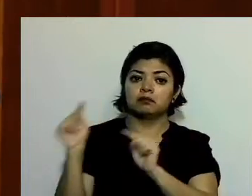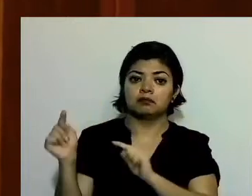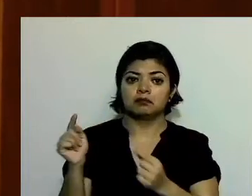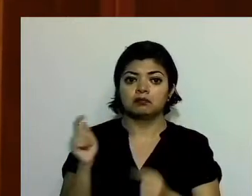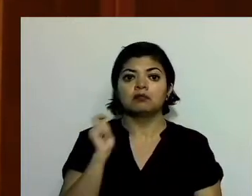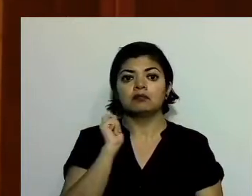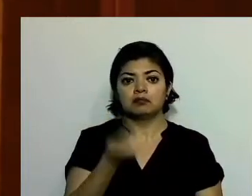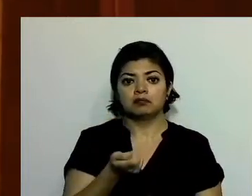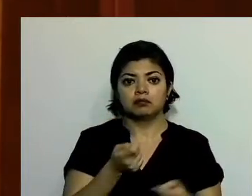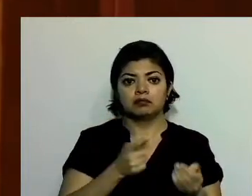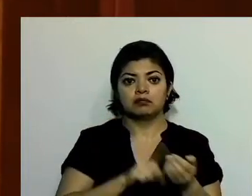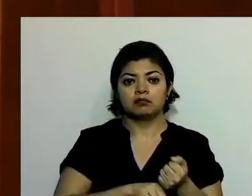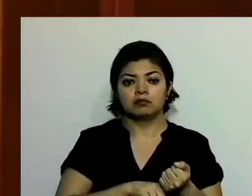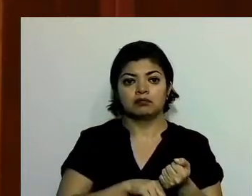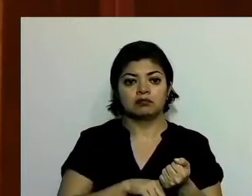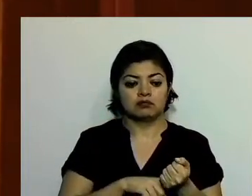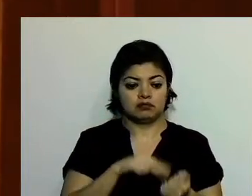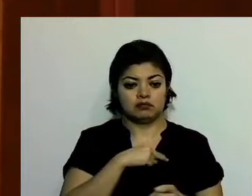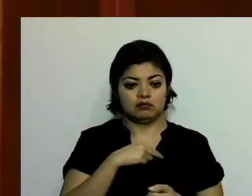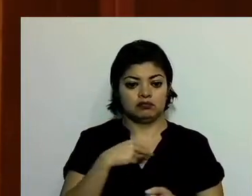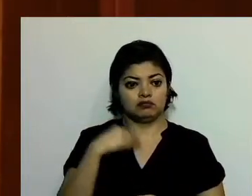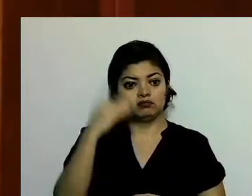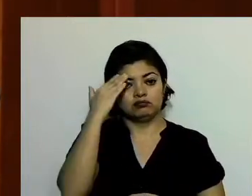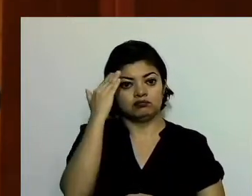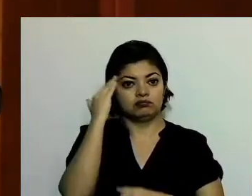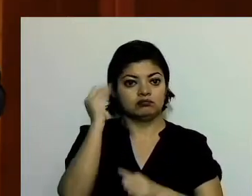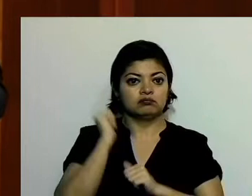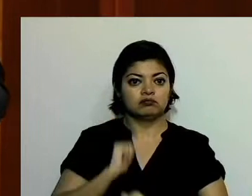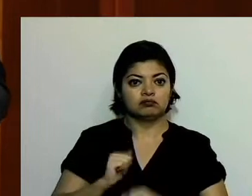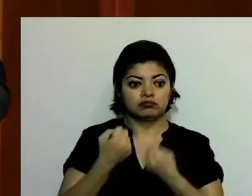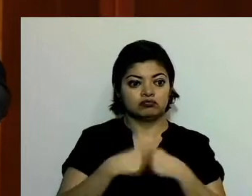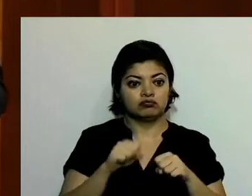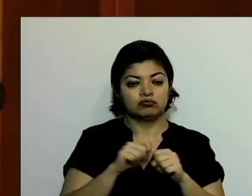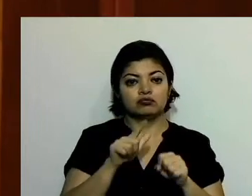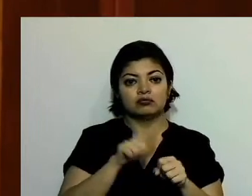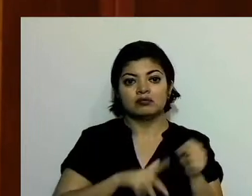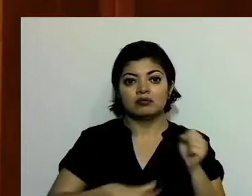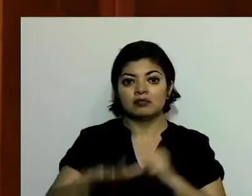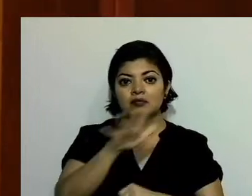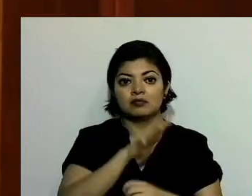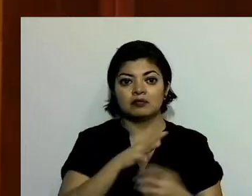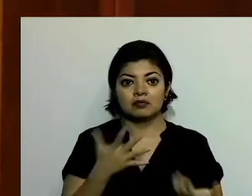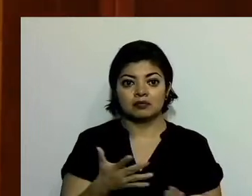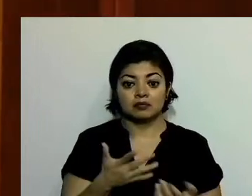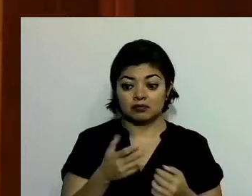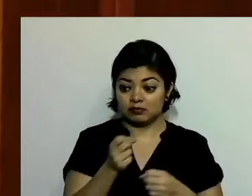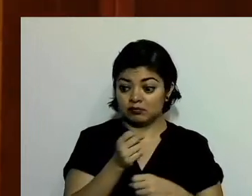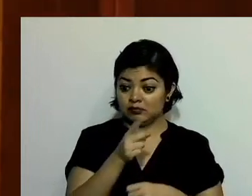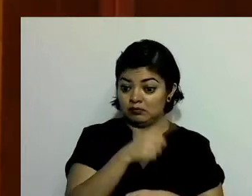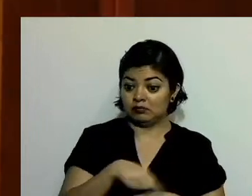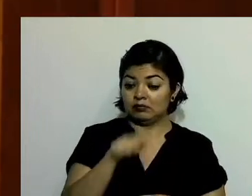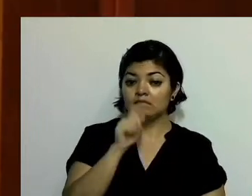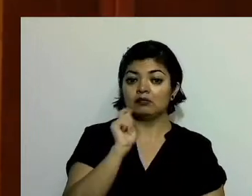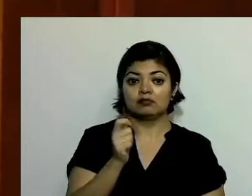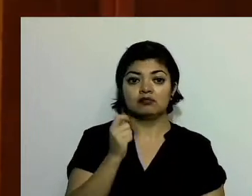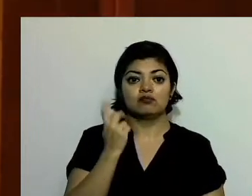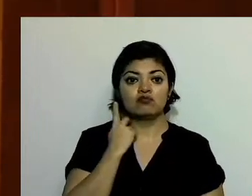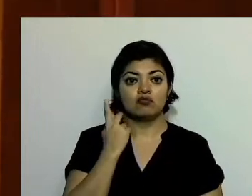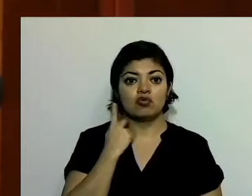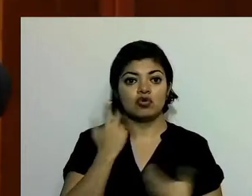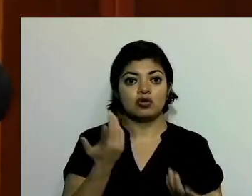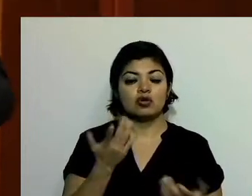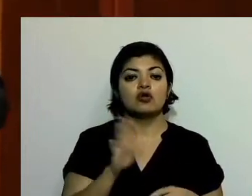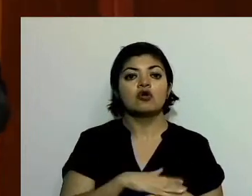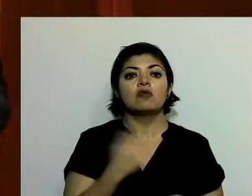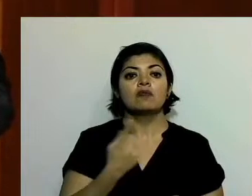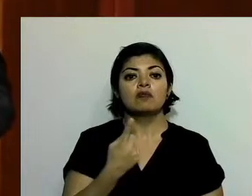entes, como entes sociales, como entes políticos, porque está